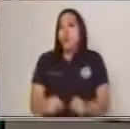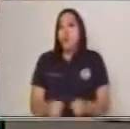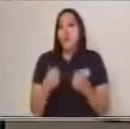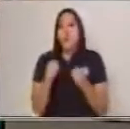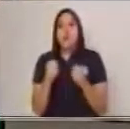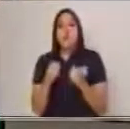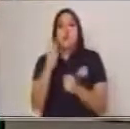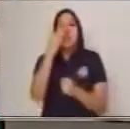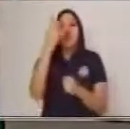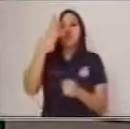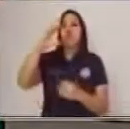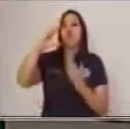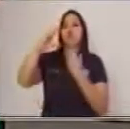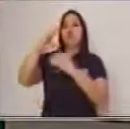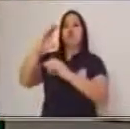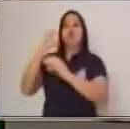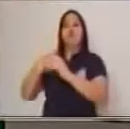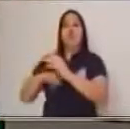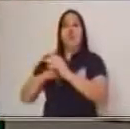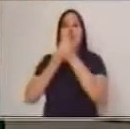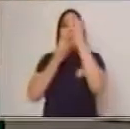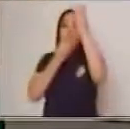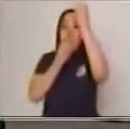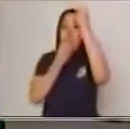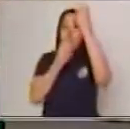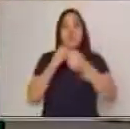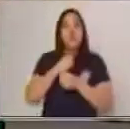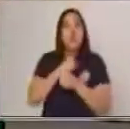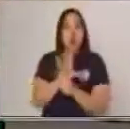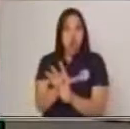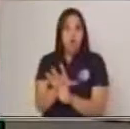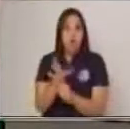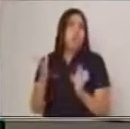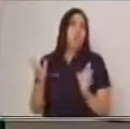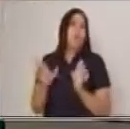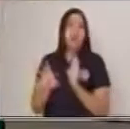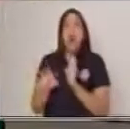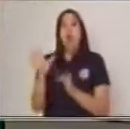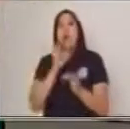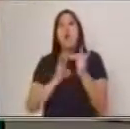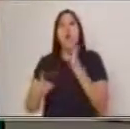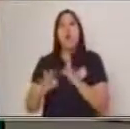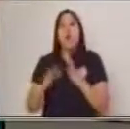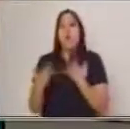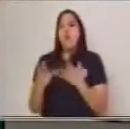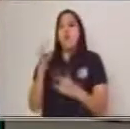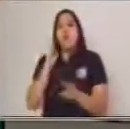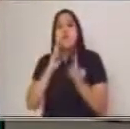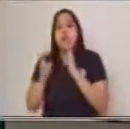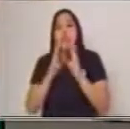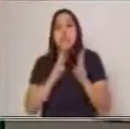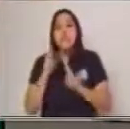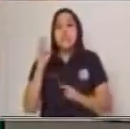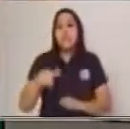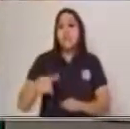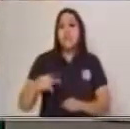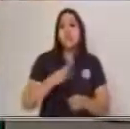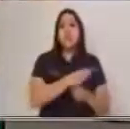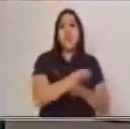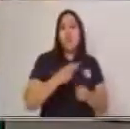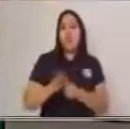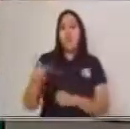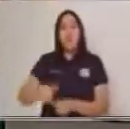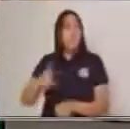párrafo con la información del COVID-19 o ya sea con la relación de las etnias que existen en Guatemala.